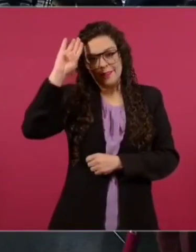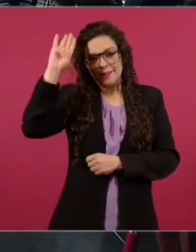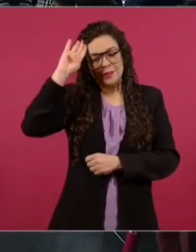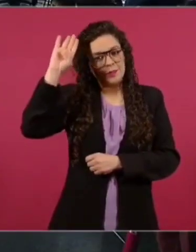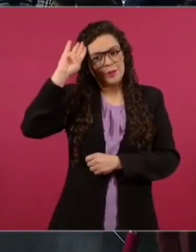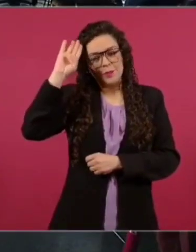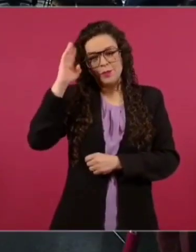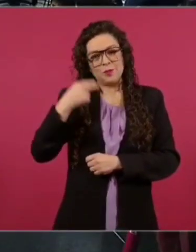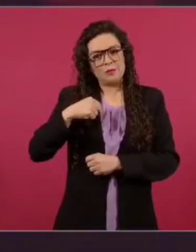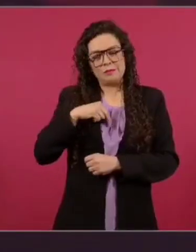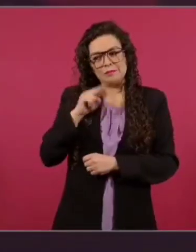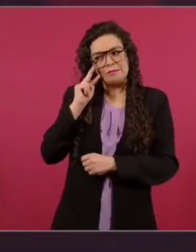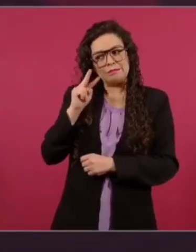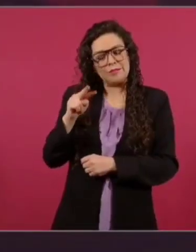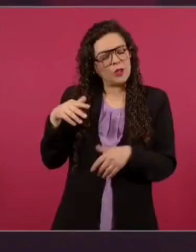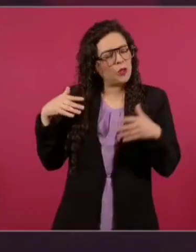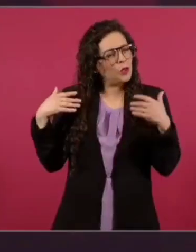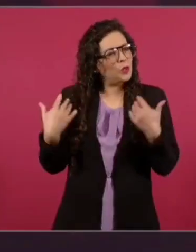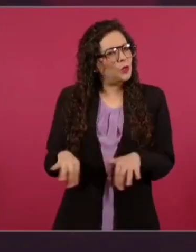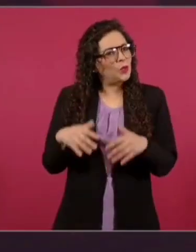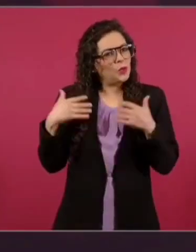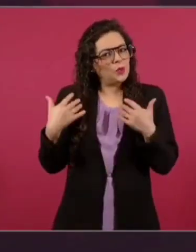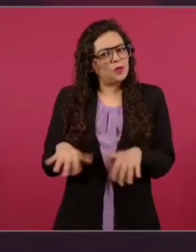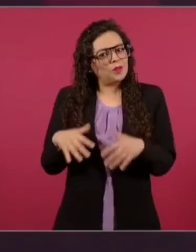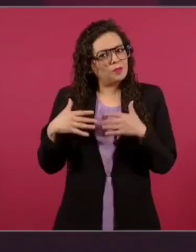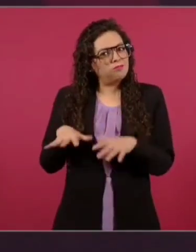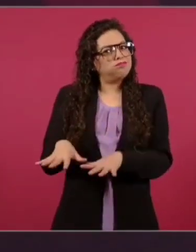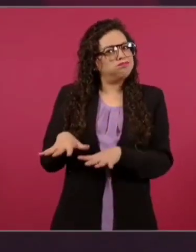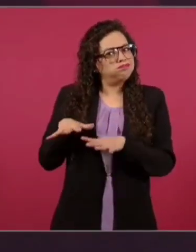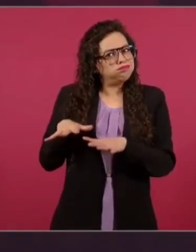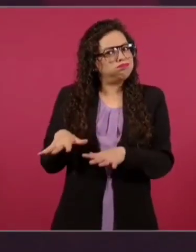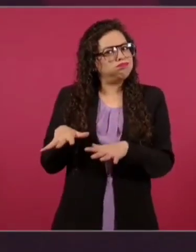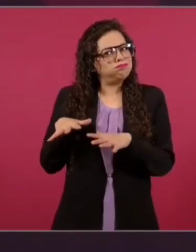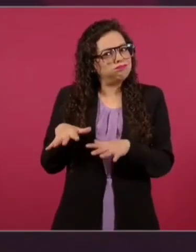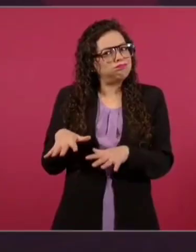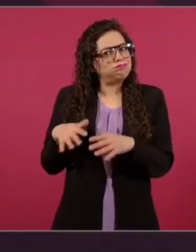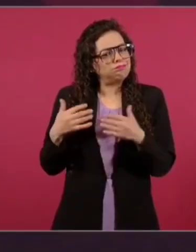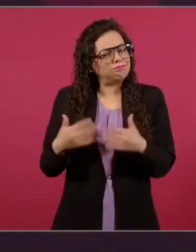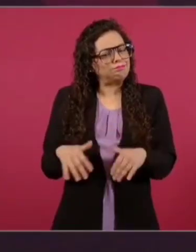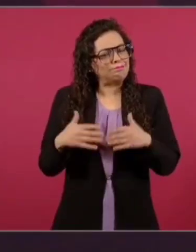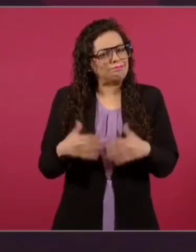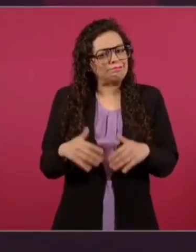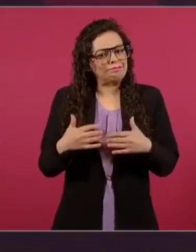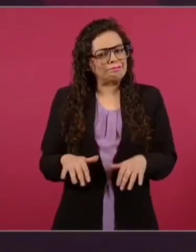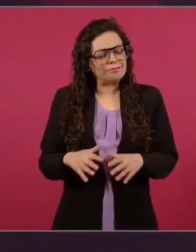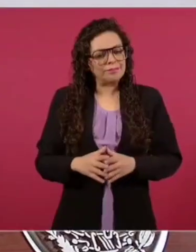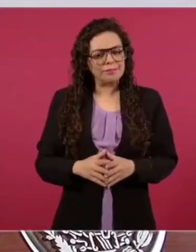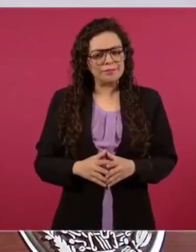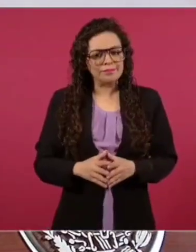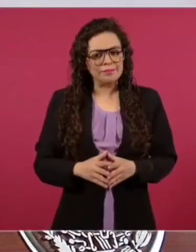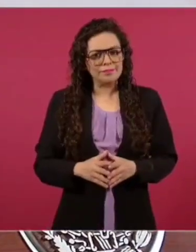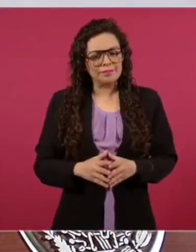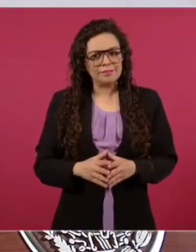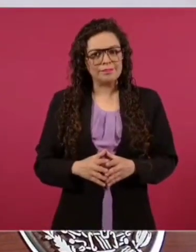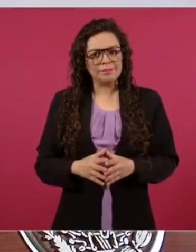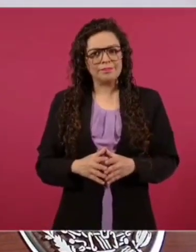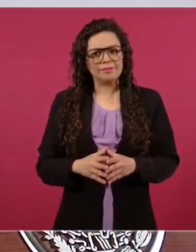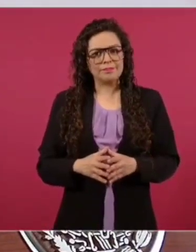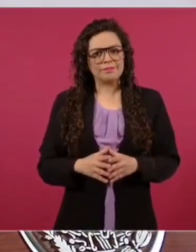asombro, ya se pierde la capacidad de asombro,